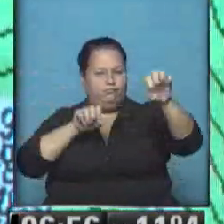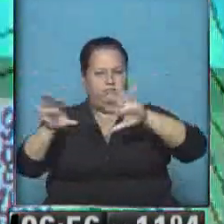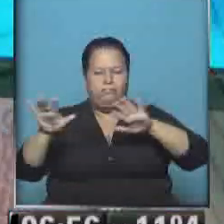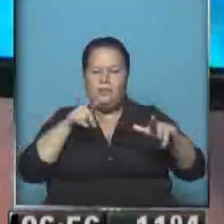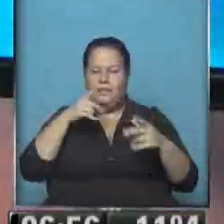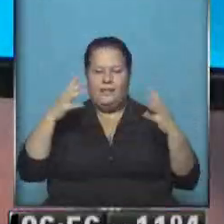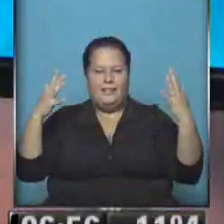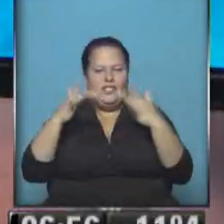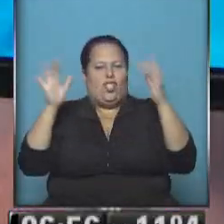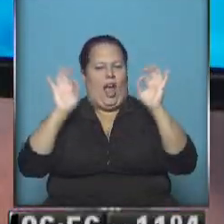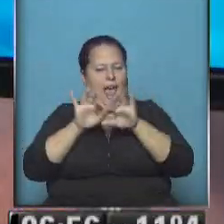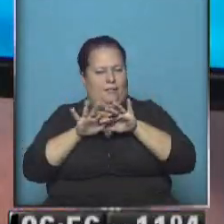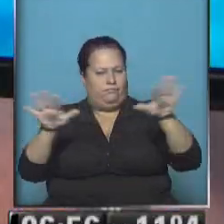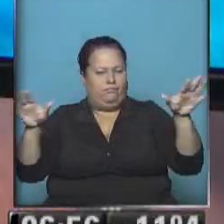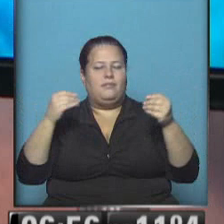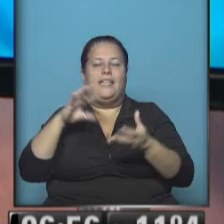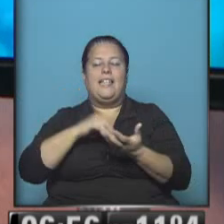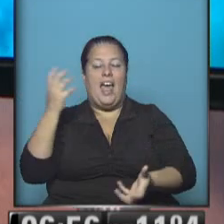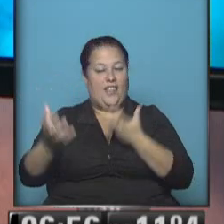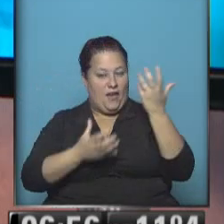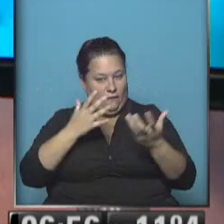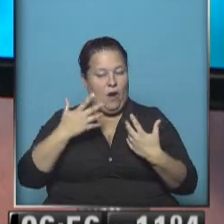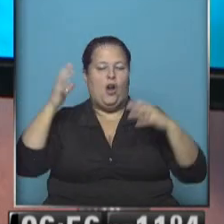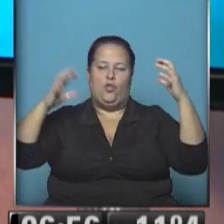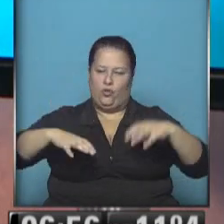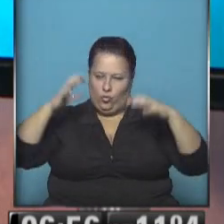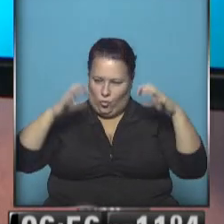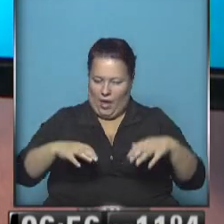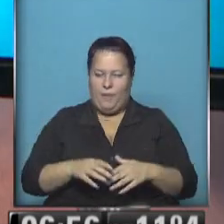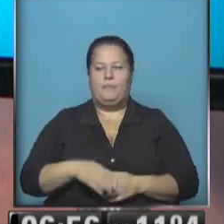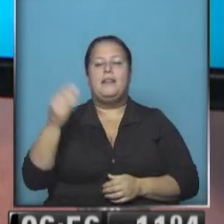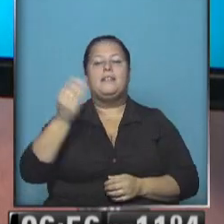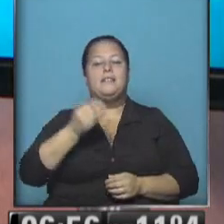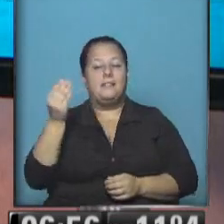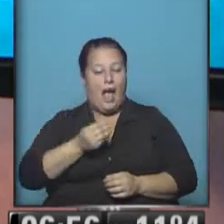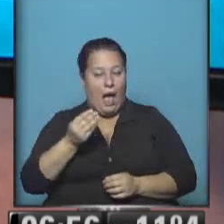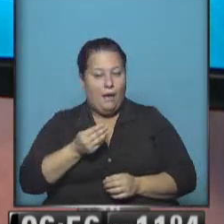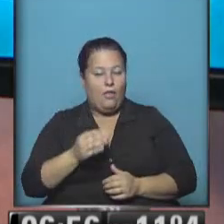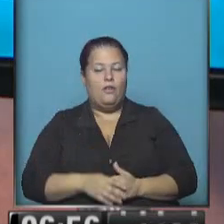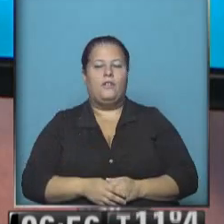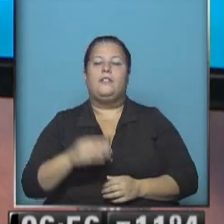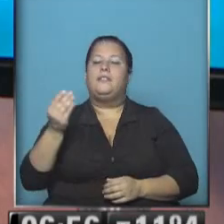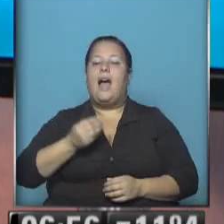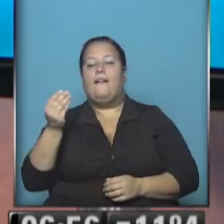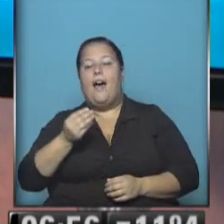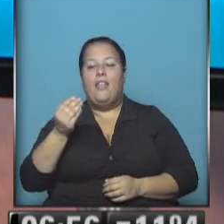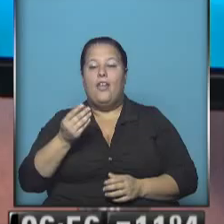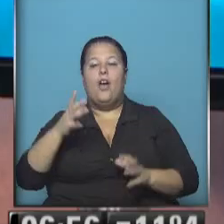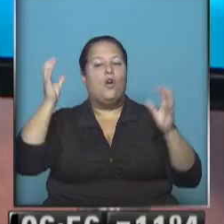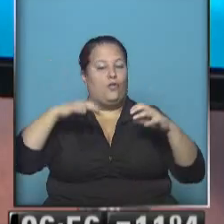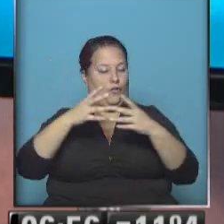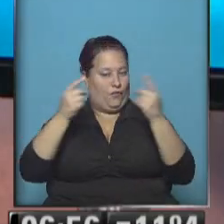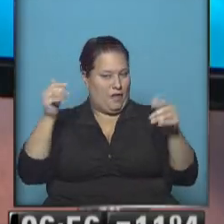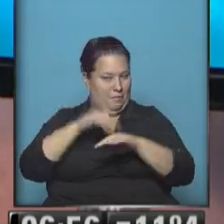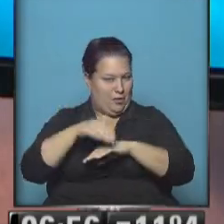ni se miran siquiera. En Tierra del Fuego, alguna precipitación. Sábado, sábado, sábado. Deja de llover